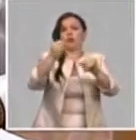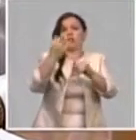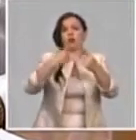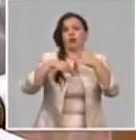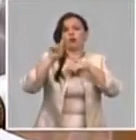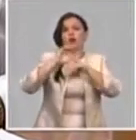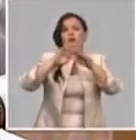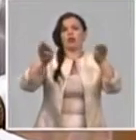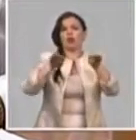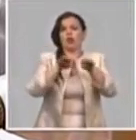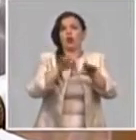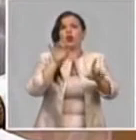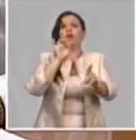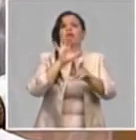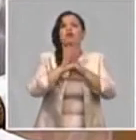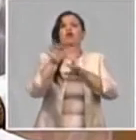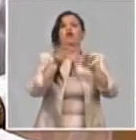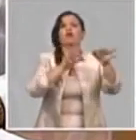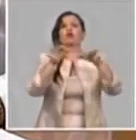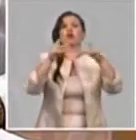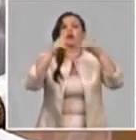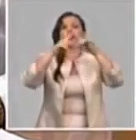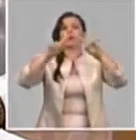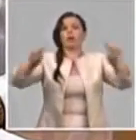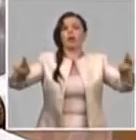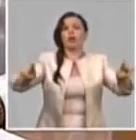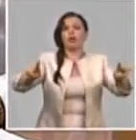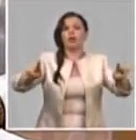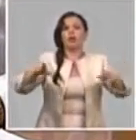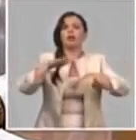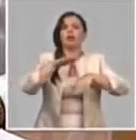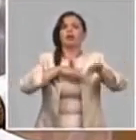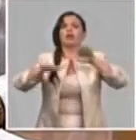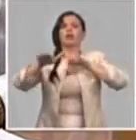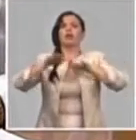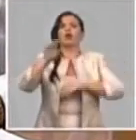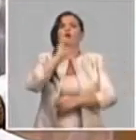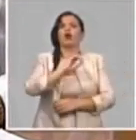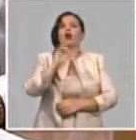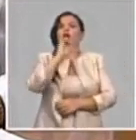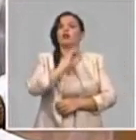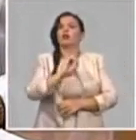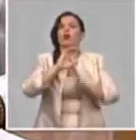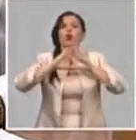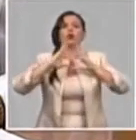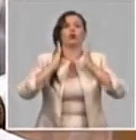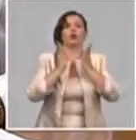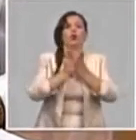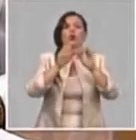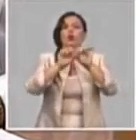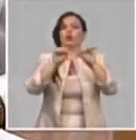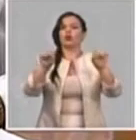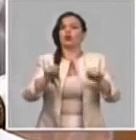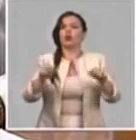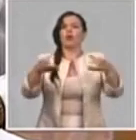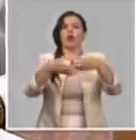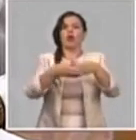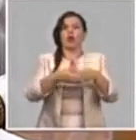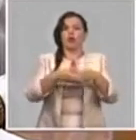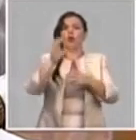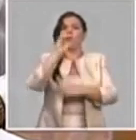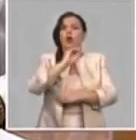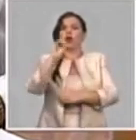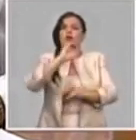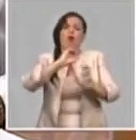puso en vigor a lo largo y ancho de todo el país y se organizó con el propio sistema de inspección del organismo un control